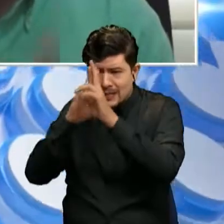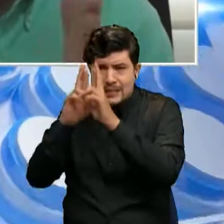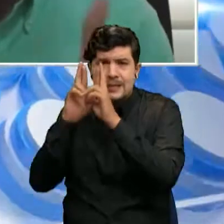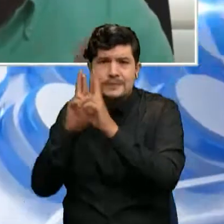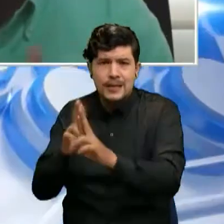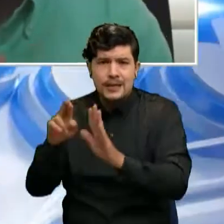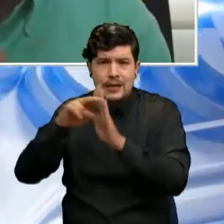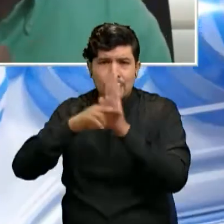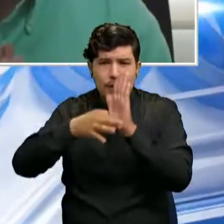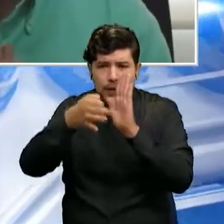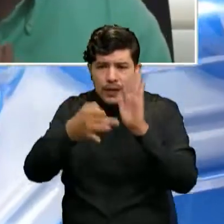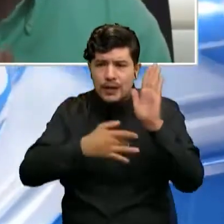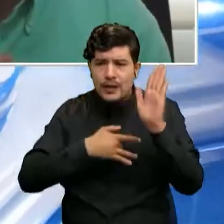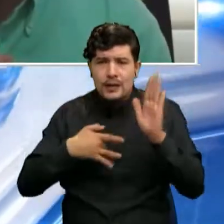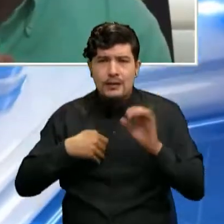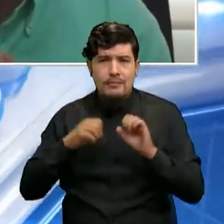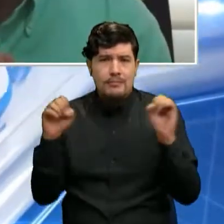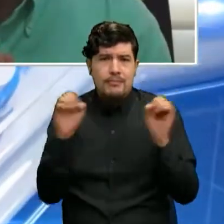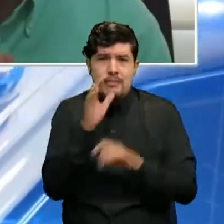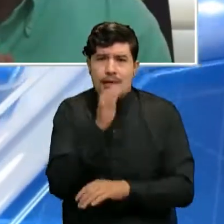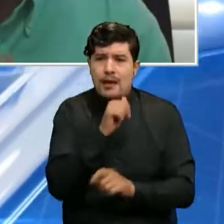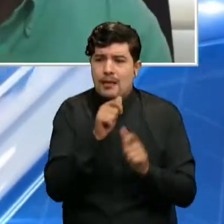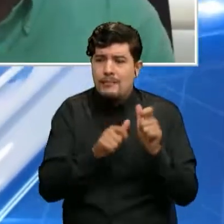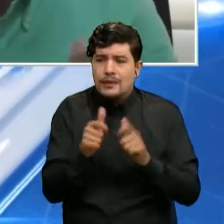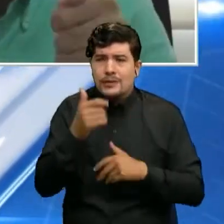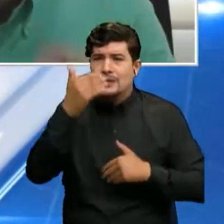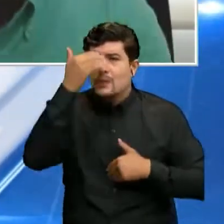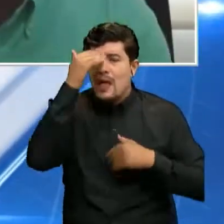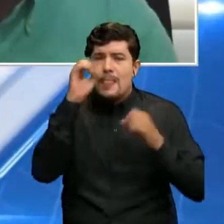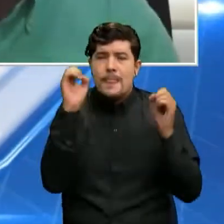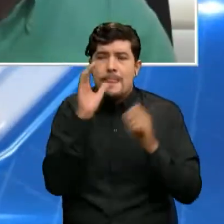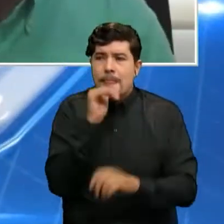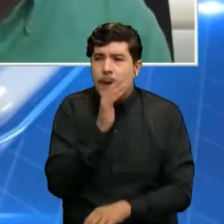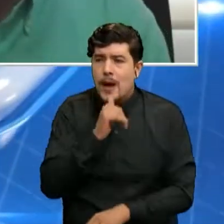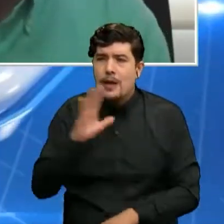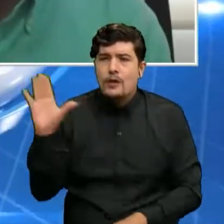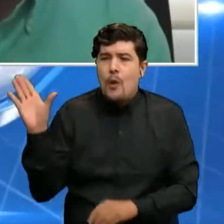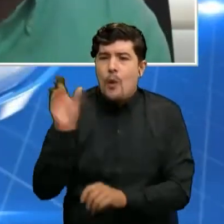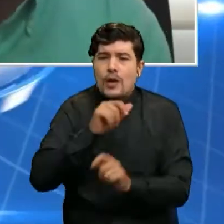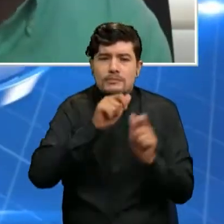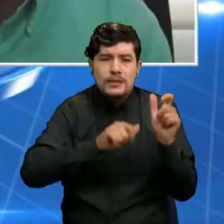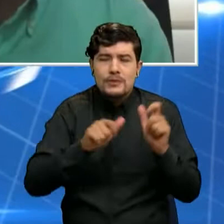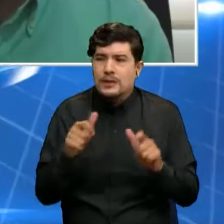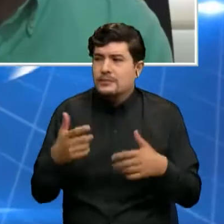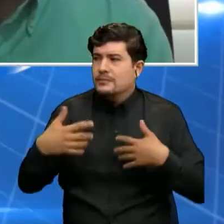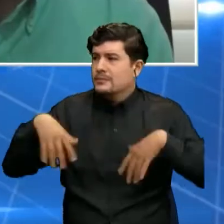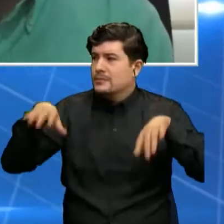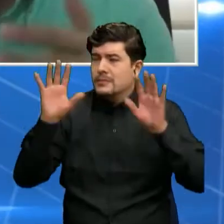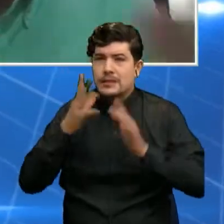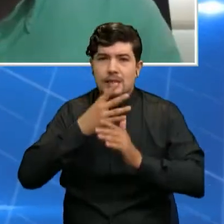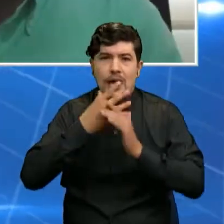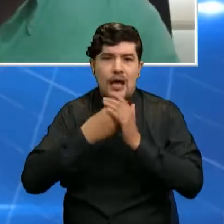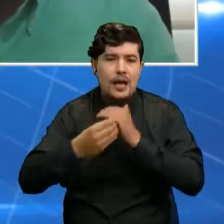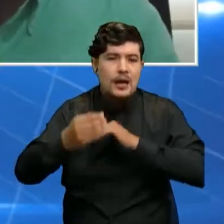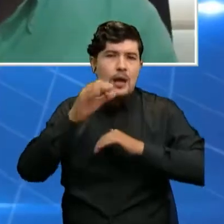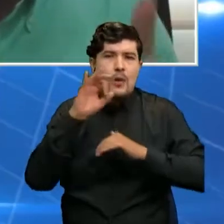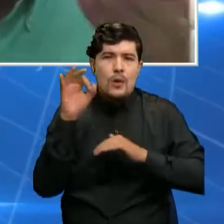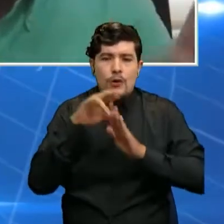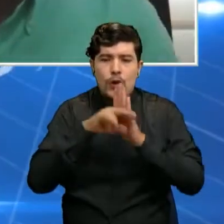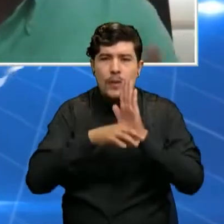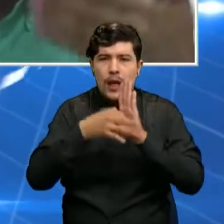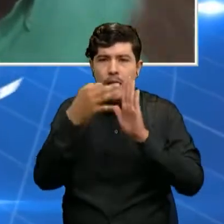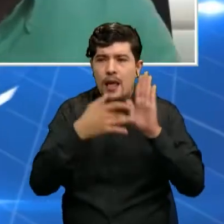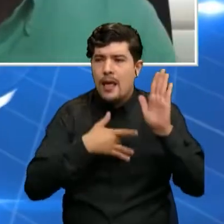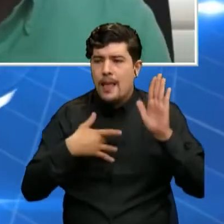medidas, nadie está tomando conciencia frente a estas situaciones, todo el mundo está violando las restricciones. Lo vimos